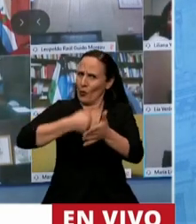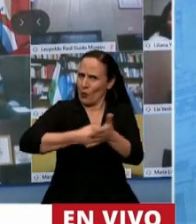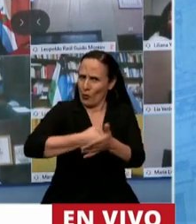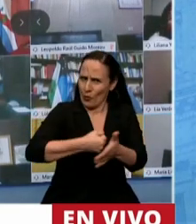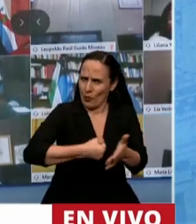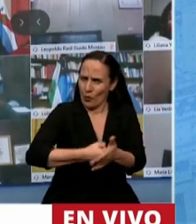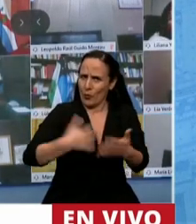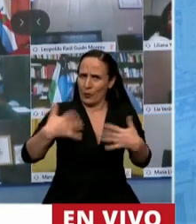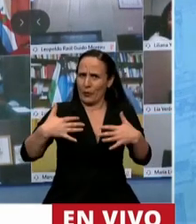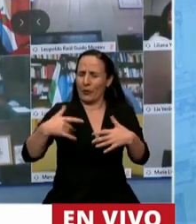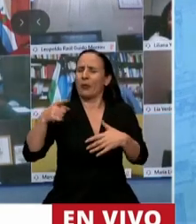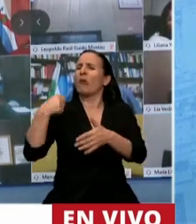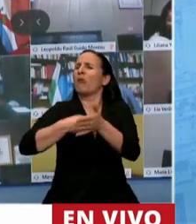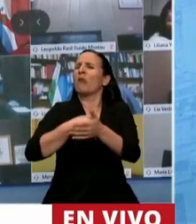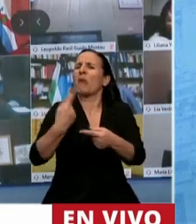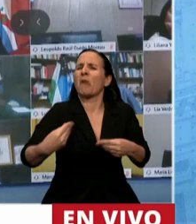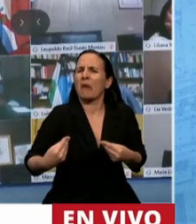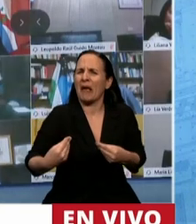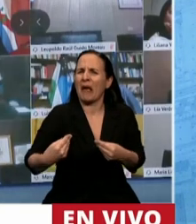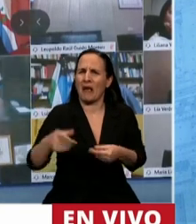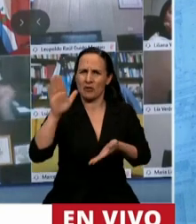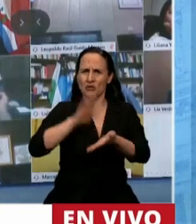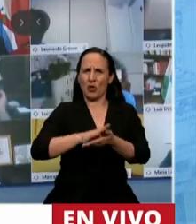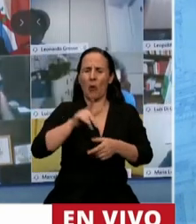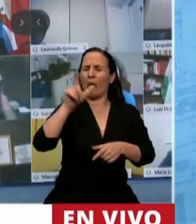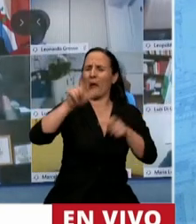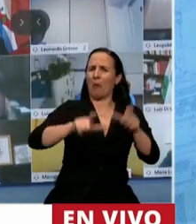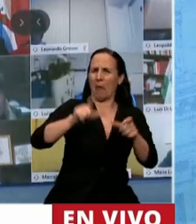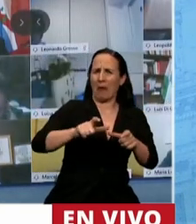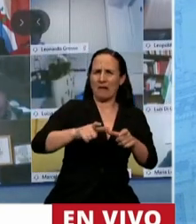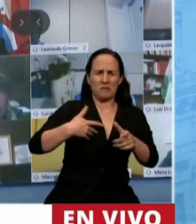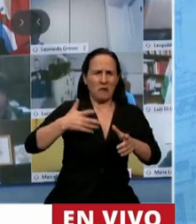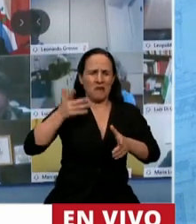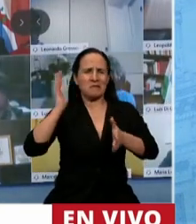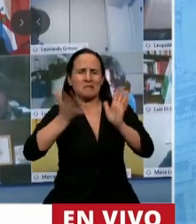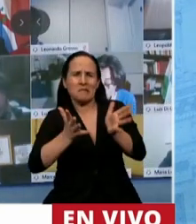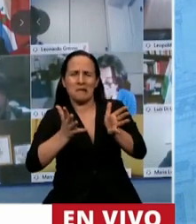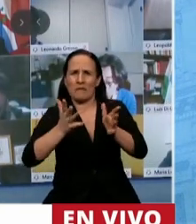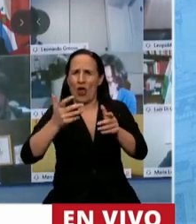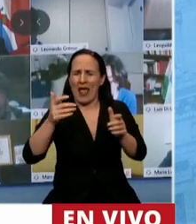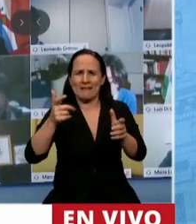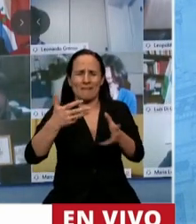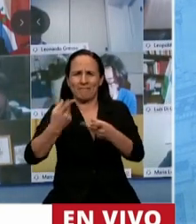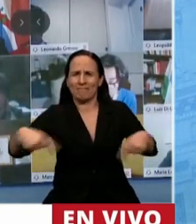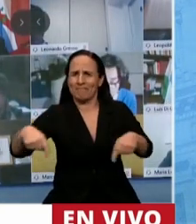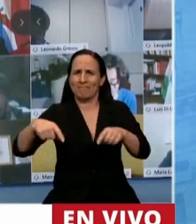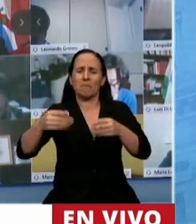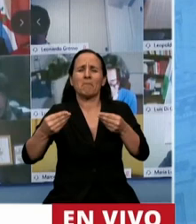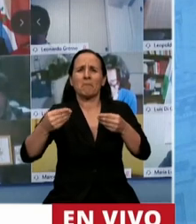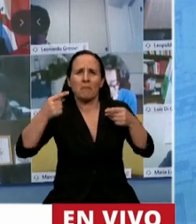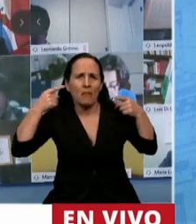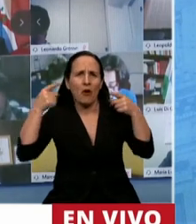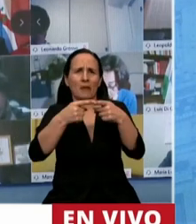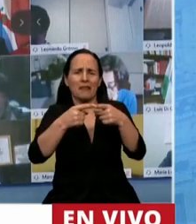verdadera cruzada contra la intolerancia, contra el autoritarismo, contra el terror, contra la violencia, para abrazar la paz,